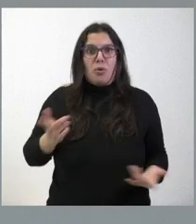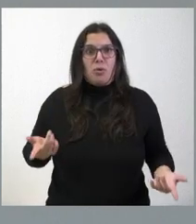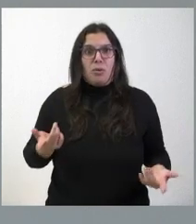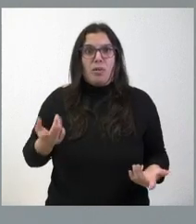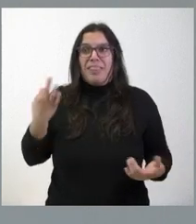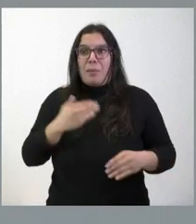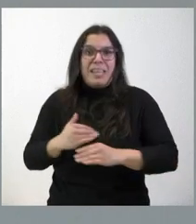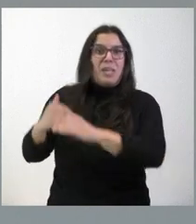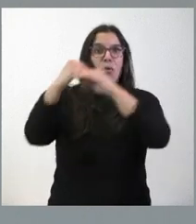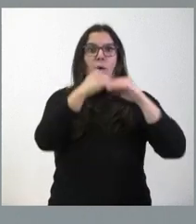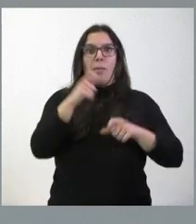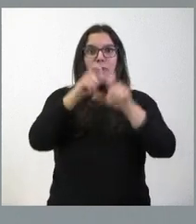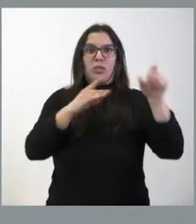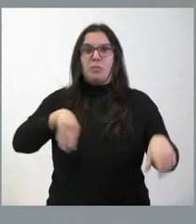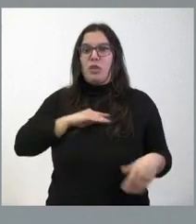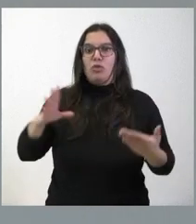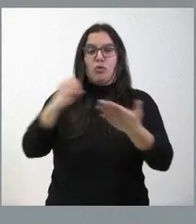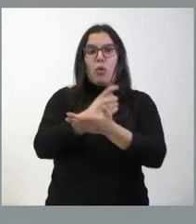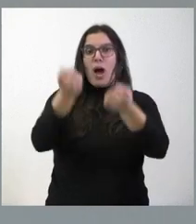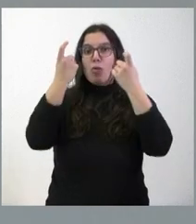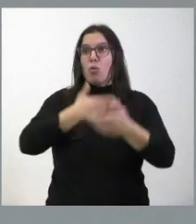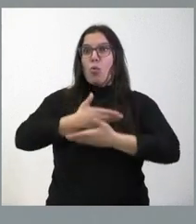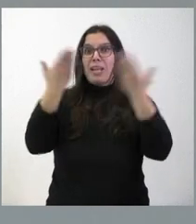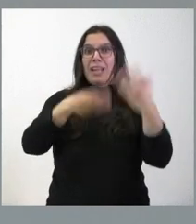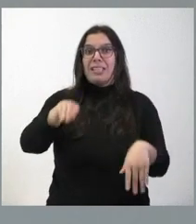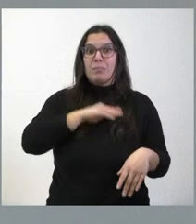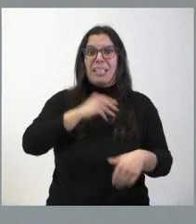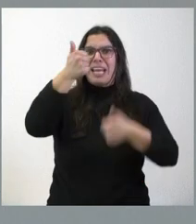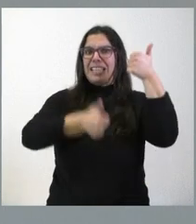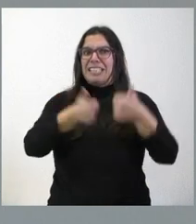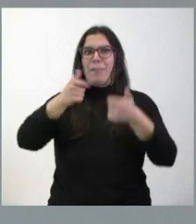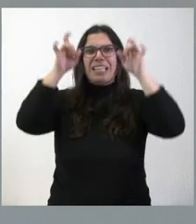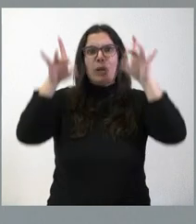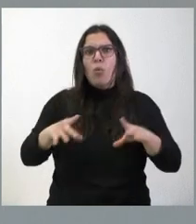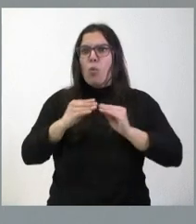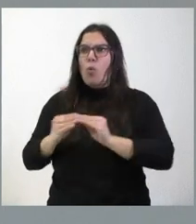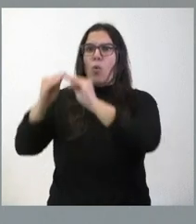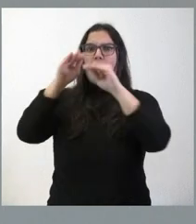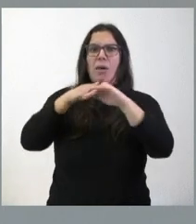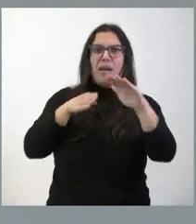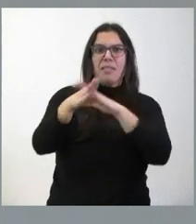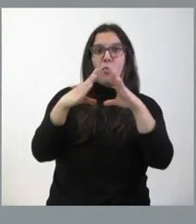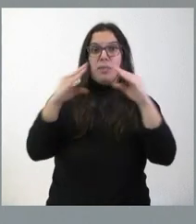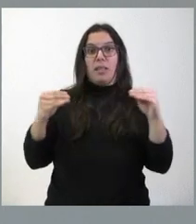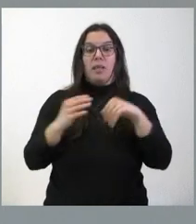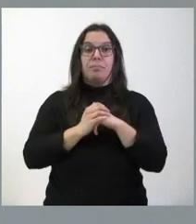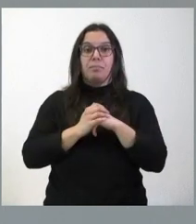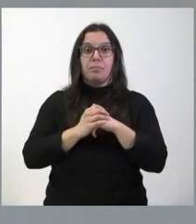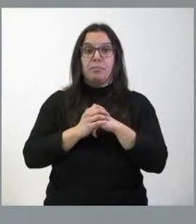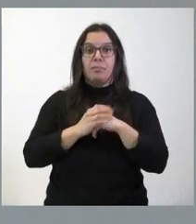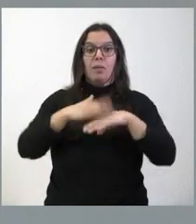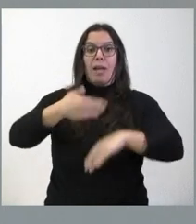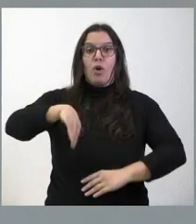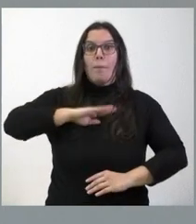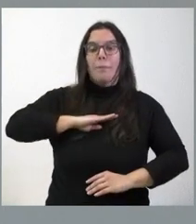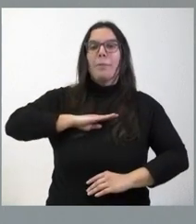trate igual a todos los españoles, que cualquier alumno de España tenga el mismo examen de acceso a la universidad, que el grado de competencia se